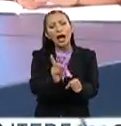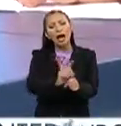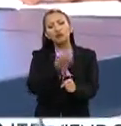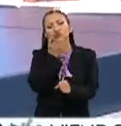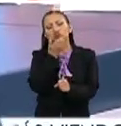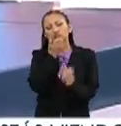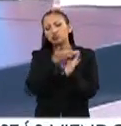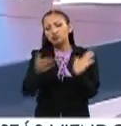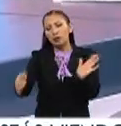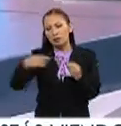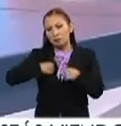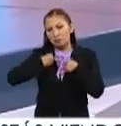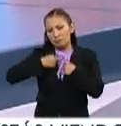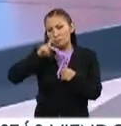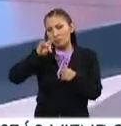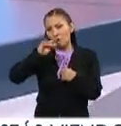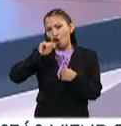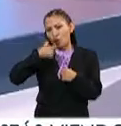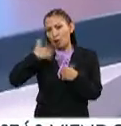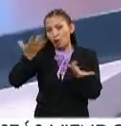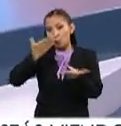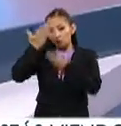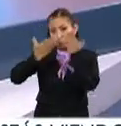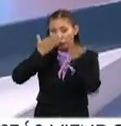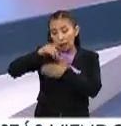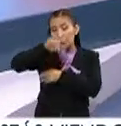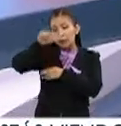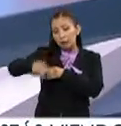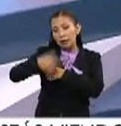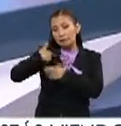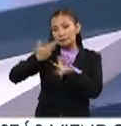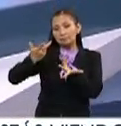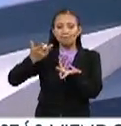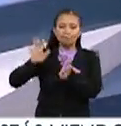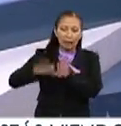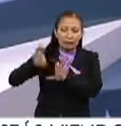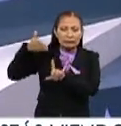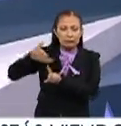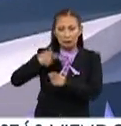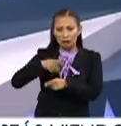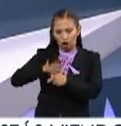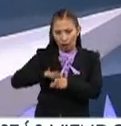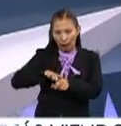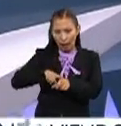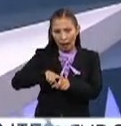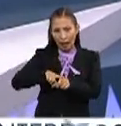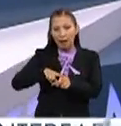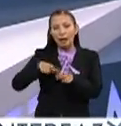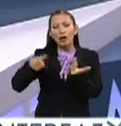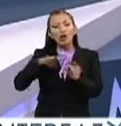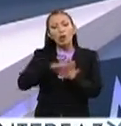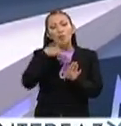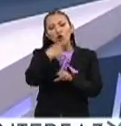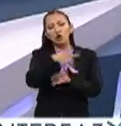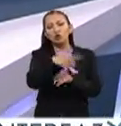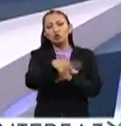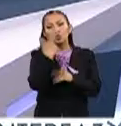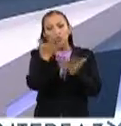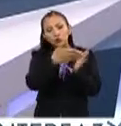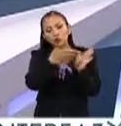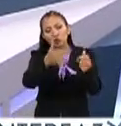ya en Polonia, sobre todo en la parte académica, y después podemos platicar más sobre la parte personal. ¿Cómo era la